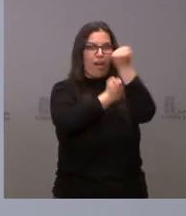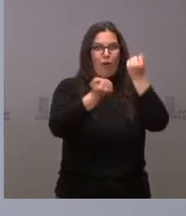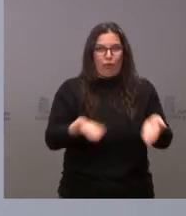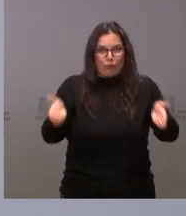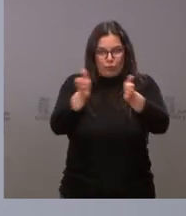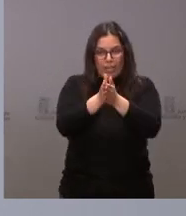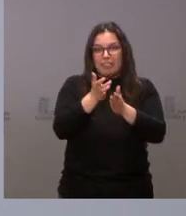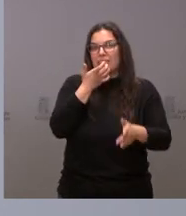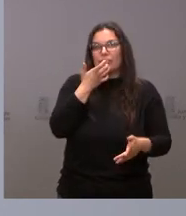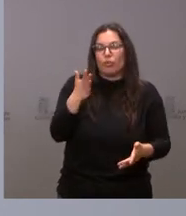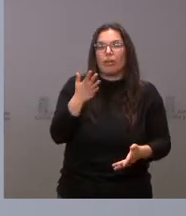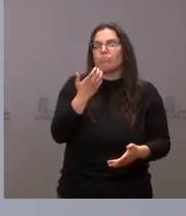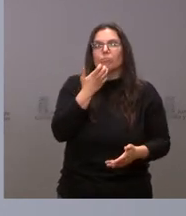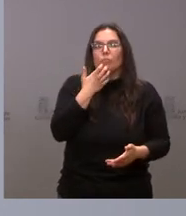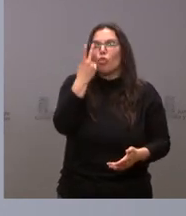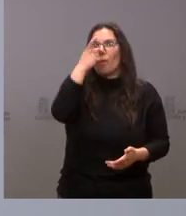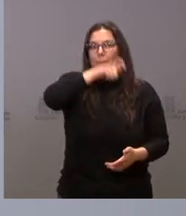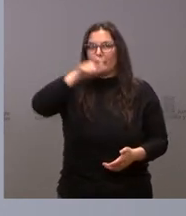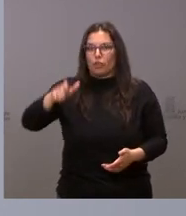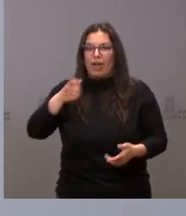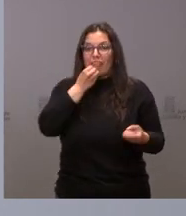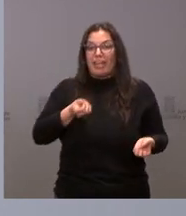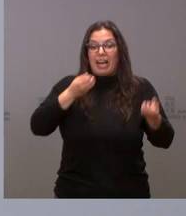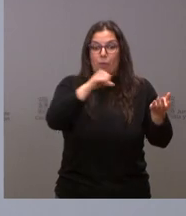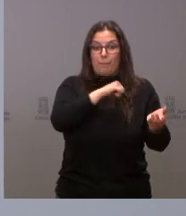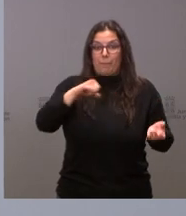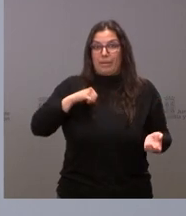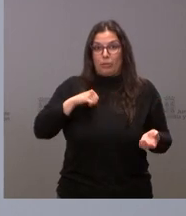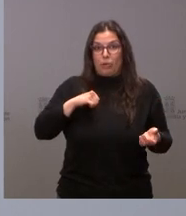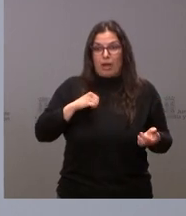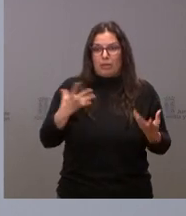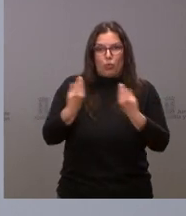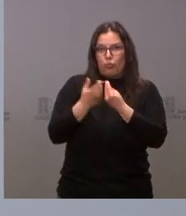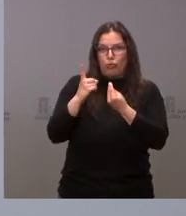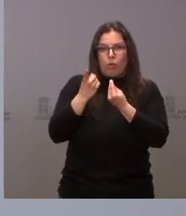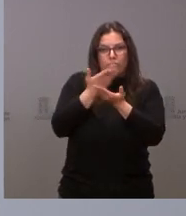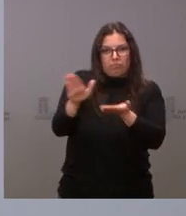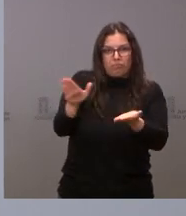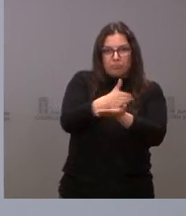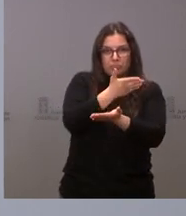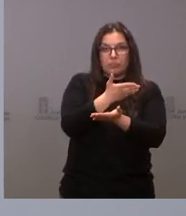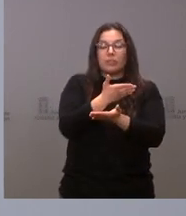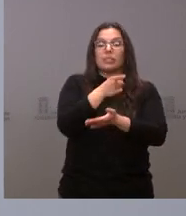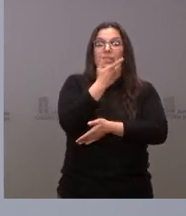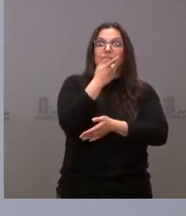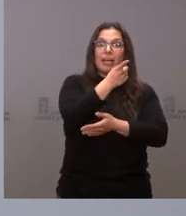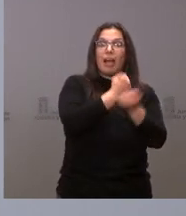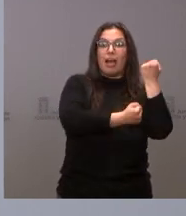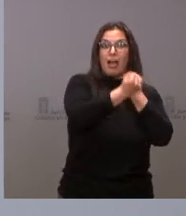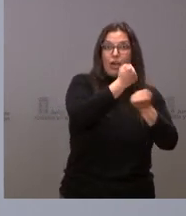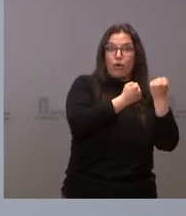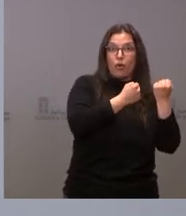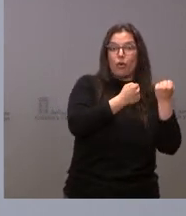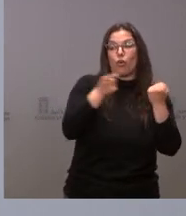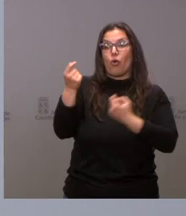dos personas que hacen declaración de la renta y tengan esa cifra a partir de 12.450